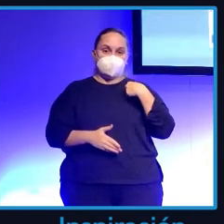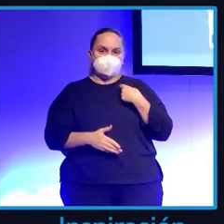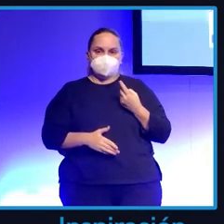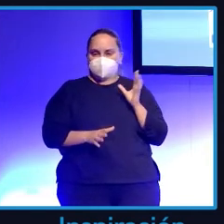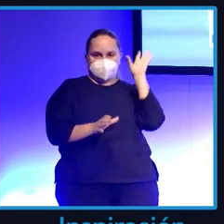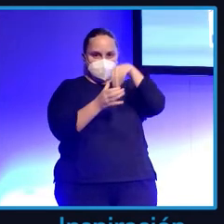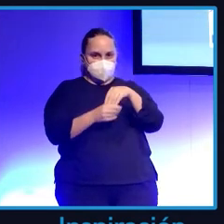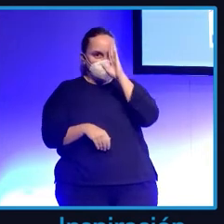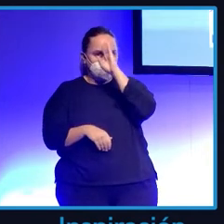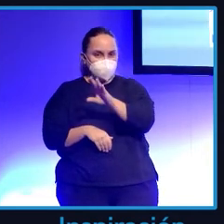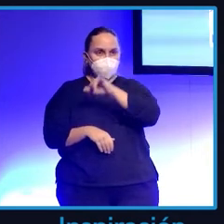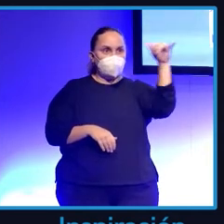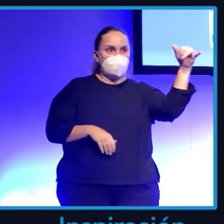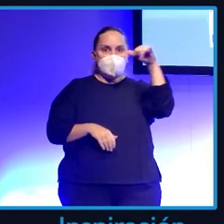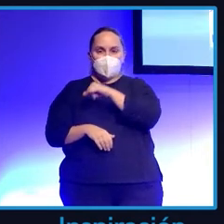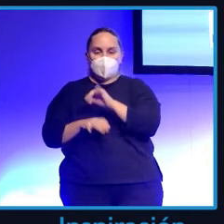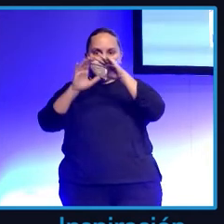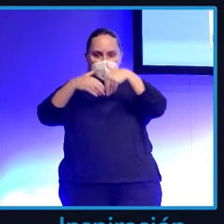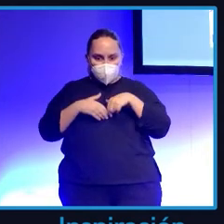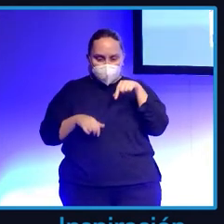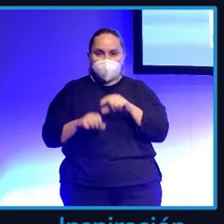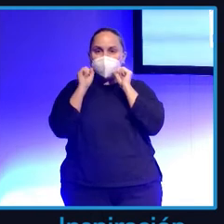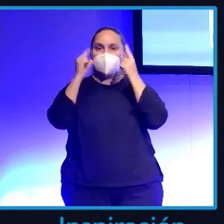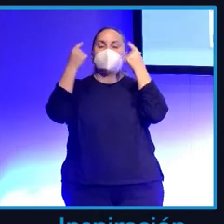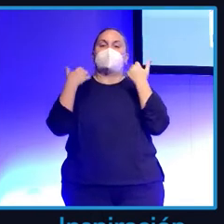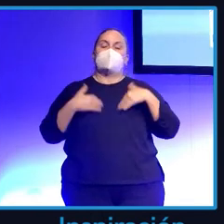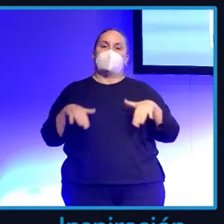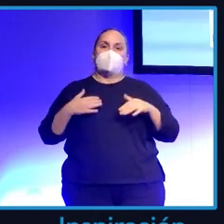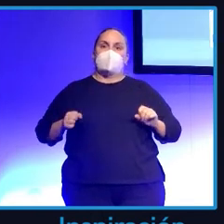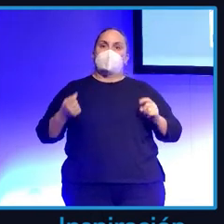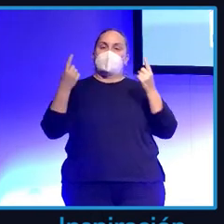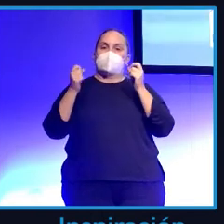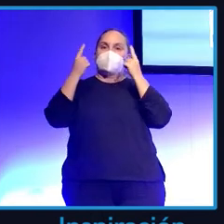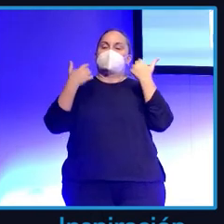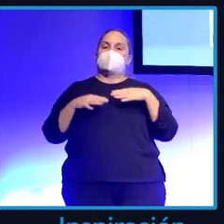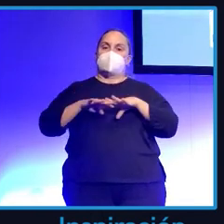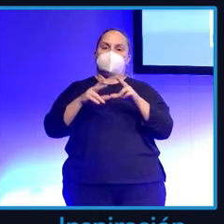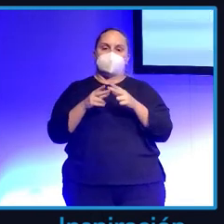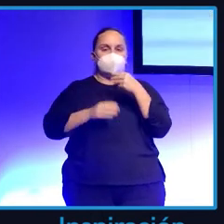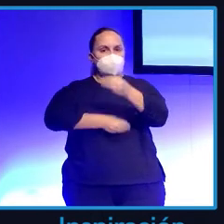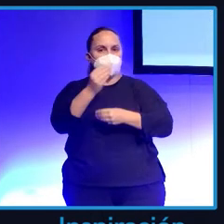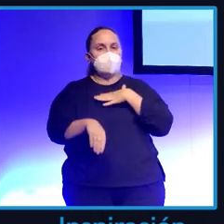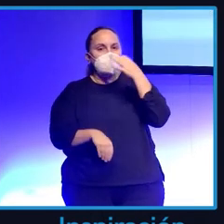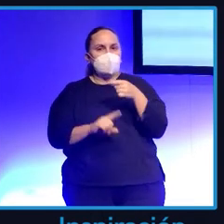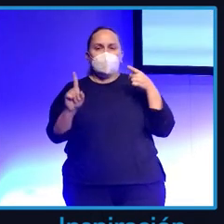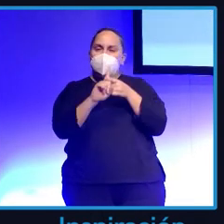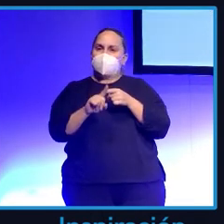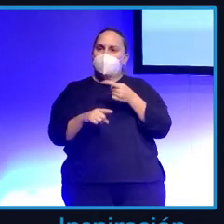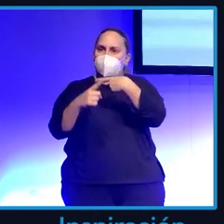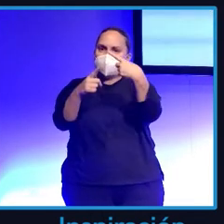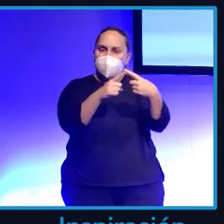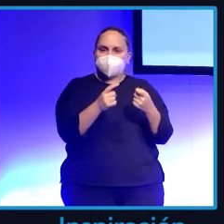Y así volvimos. Y fue la primera vez que me di cuenta de que realmente se podían utilizar las redes para hacer cosas que merecieran la pena.